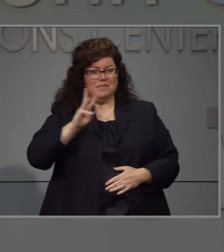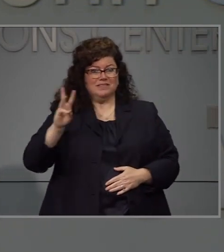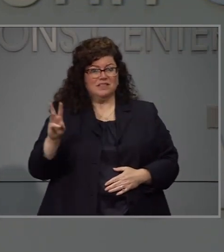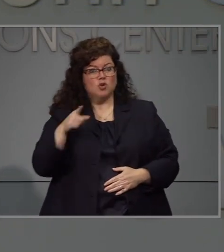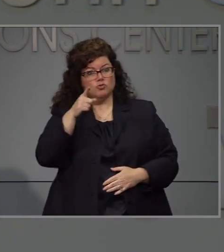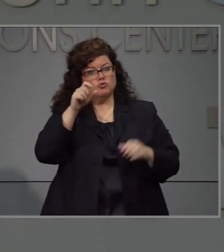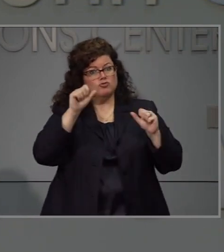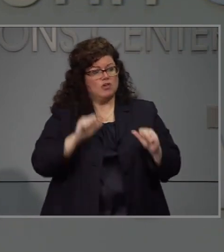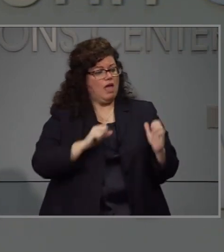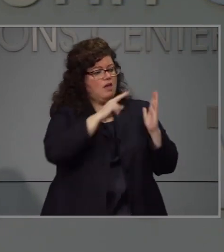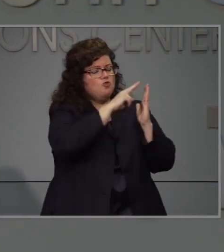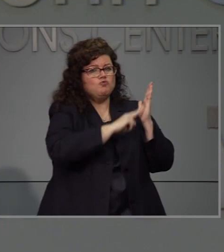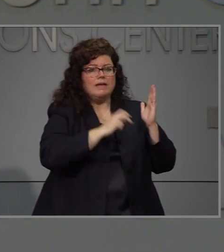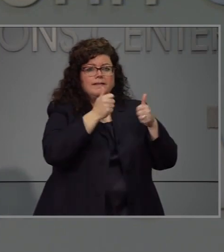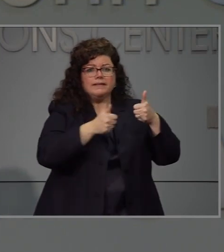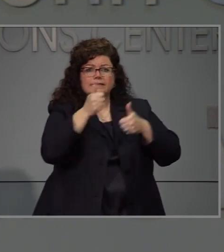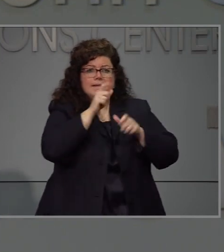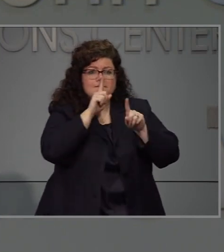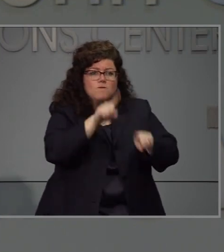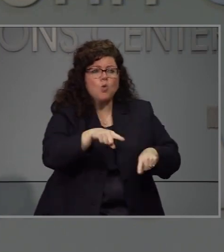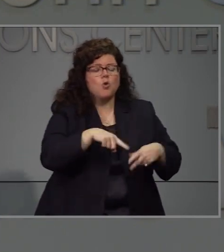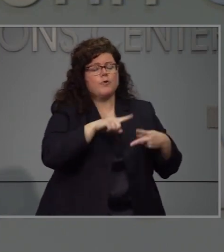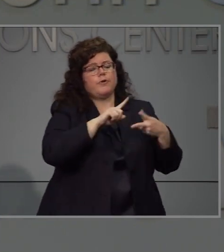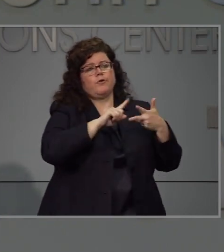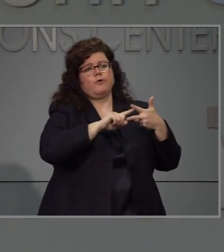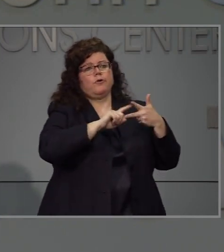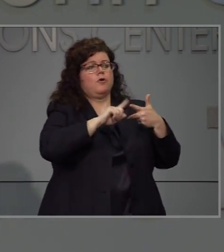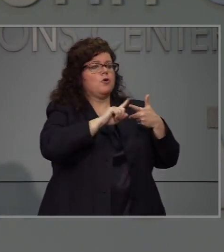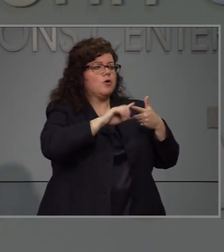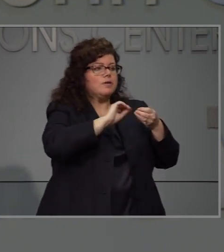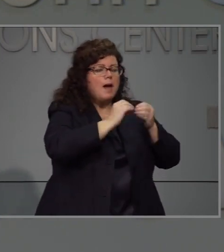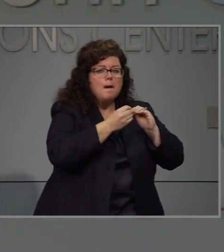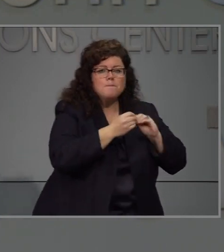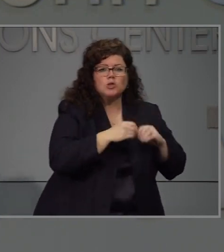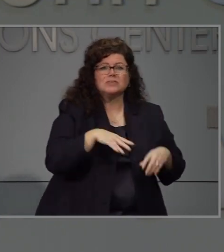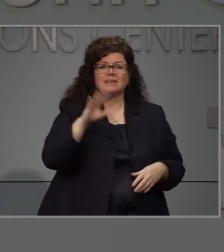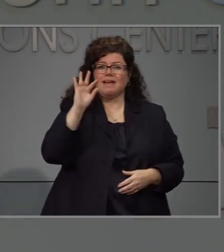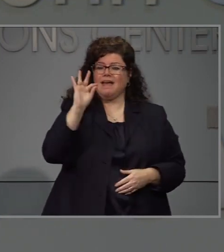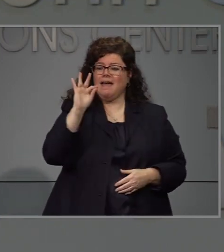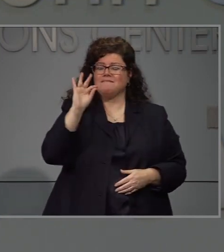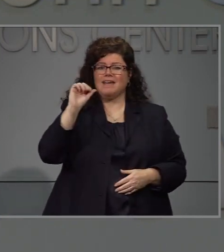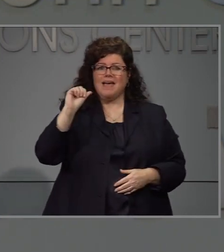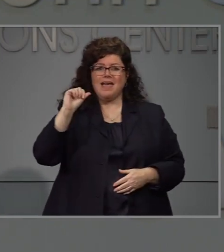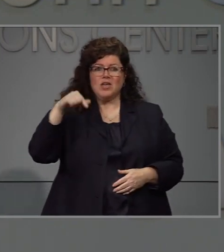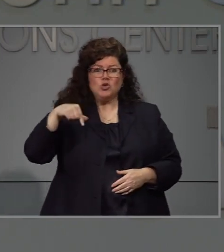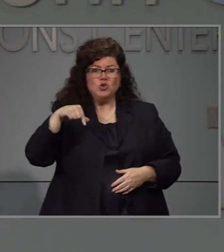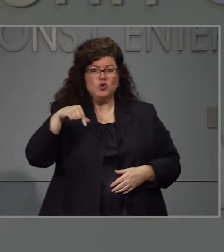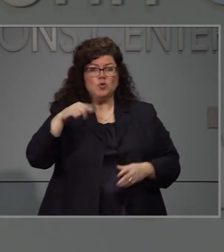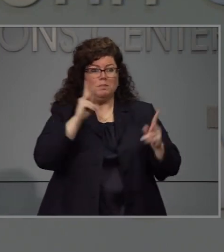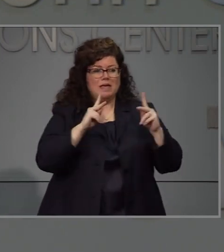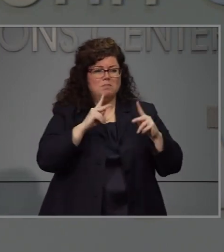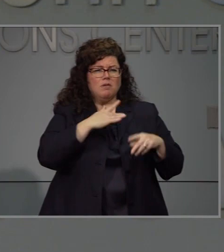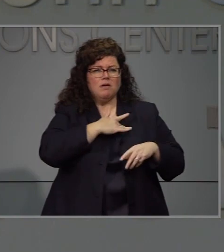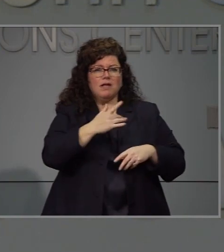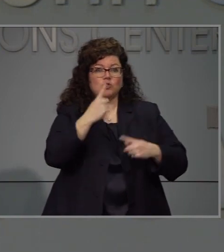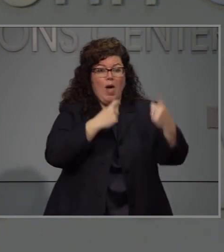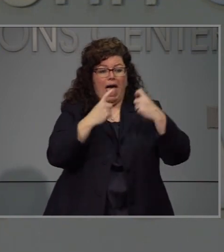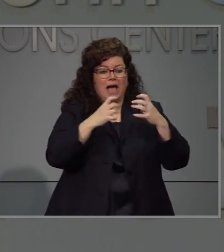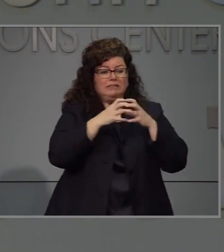a la página de servicios sociales y humanos y también hay tienen preguntas frecuenta